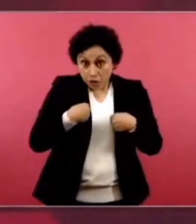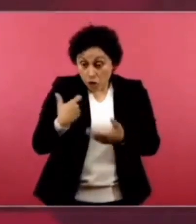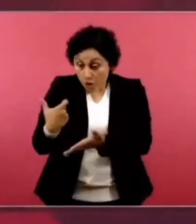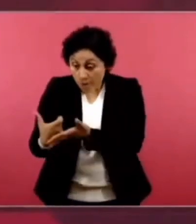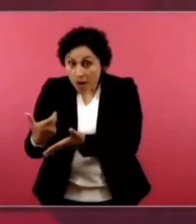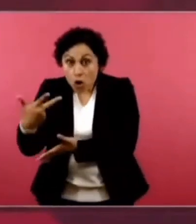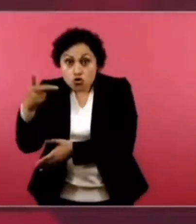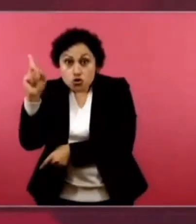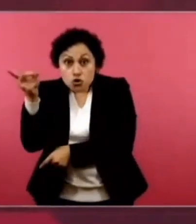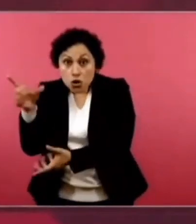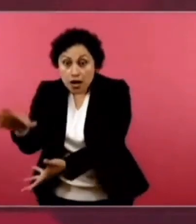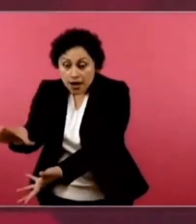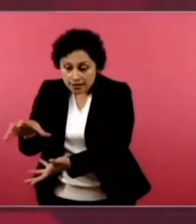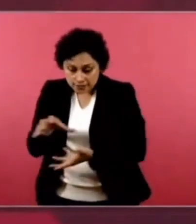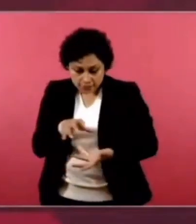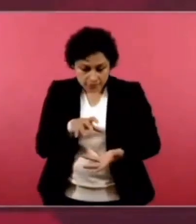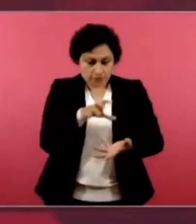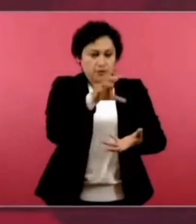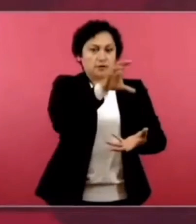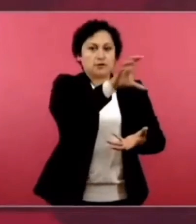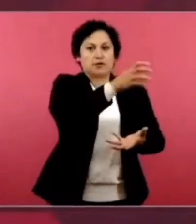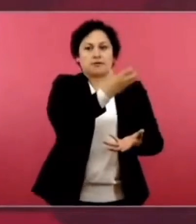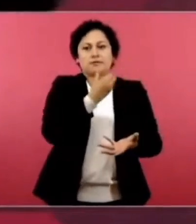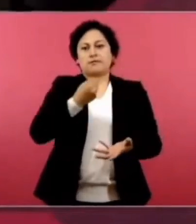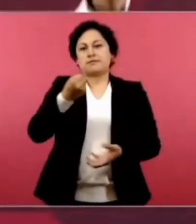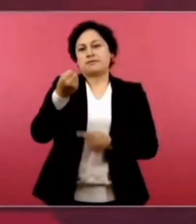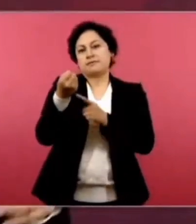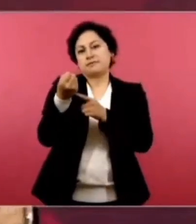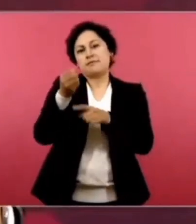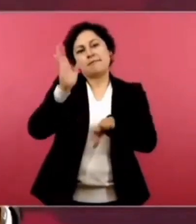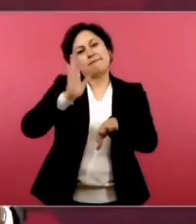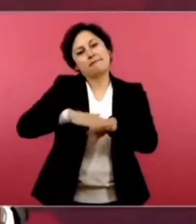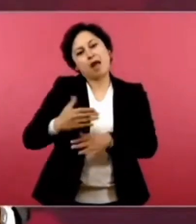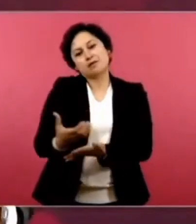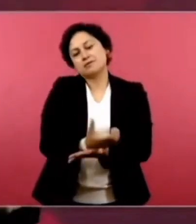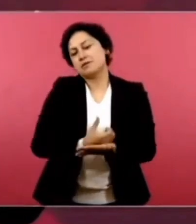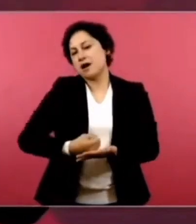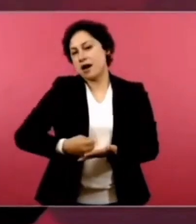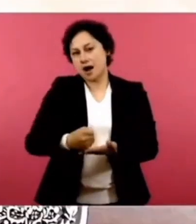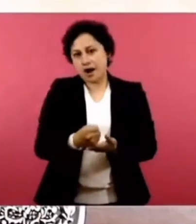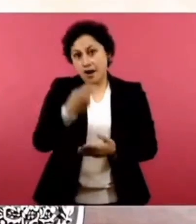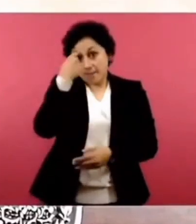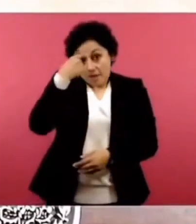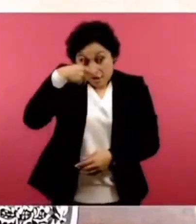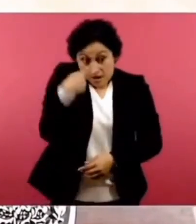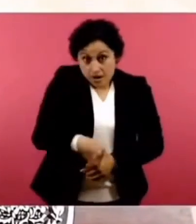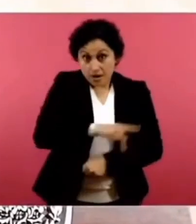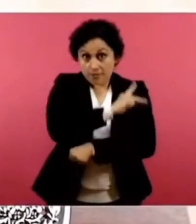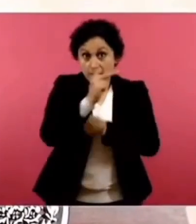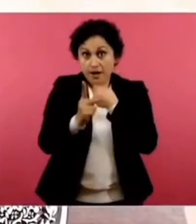pues la utilidad, la ganancia para la nación es mayor.